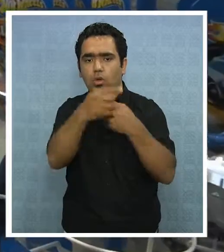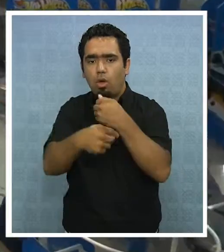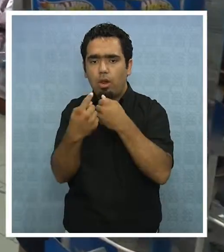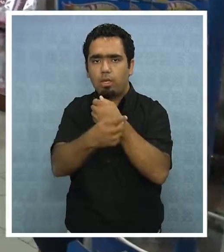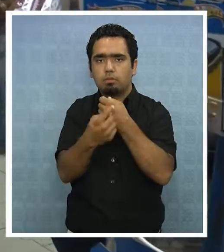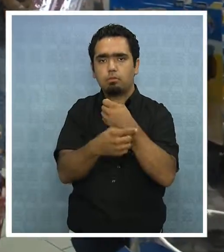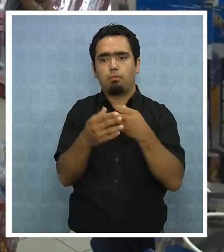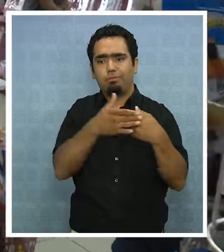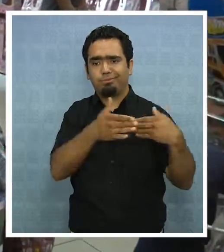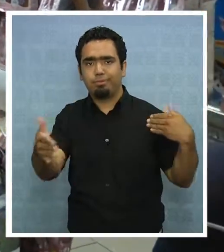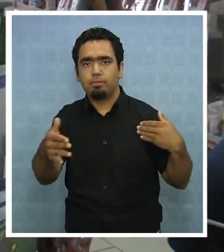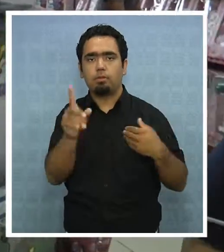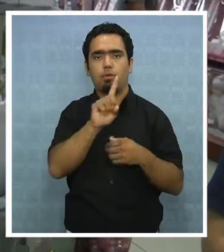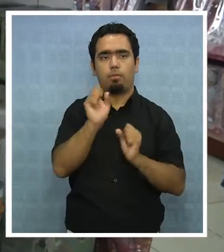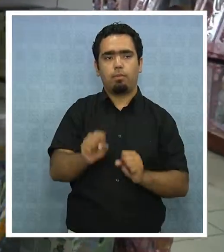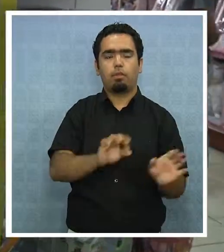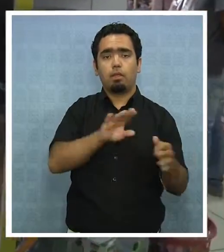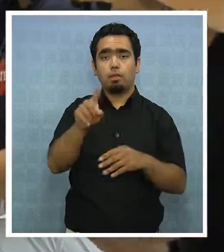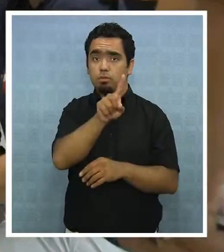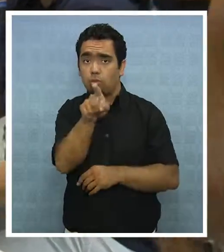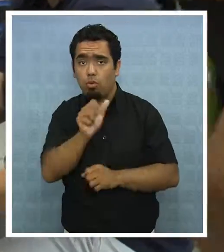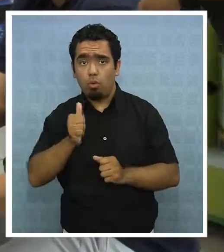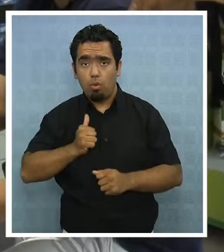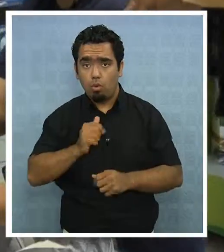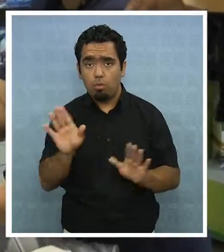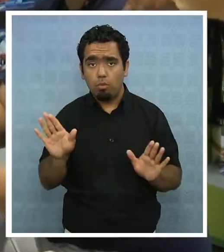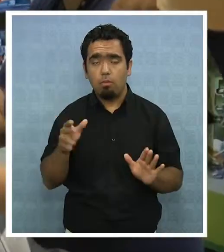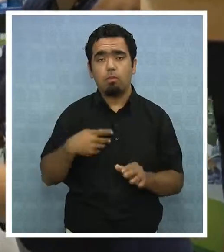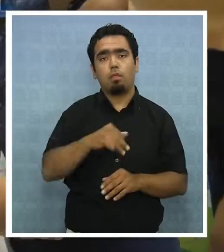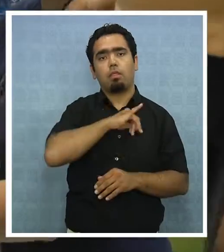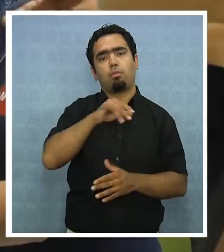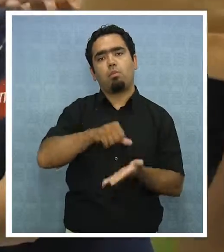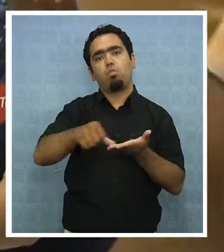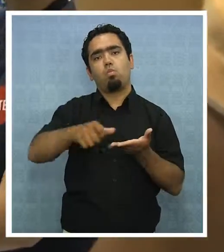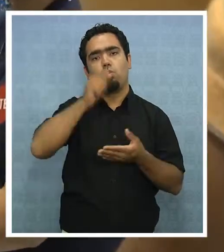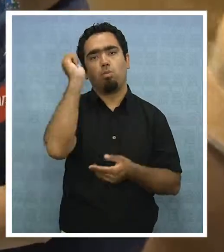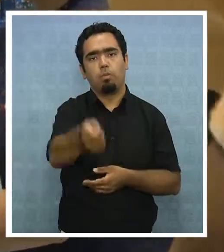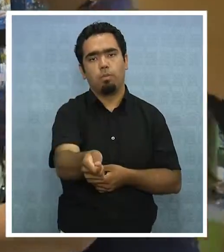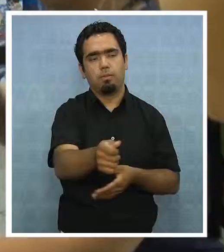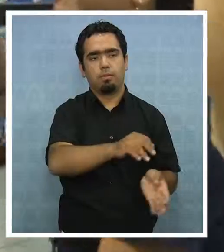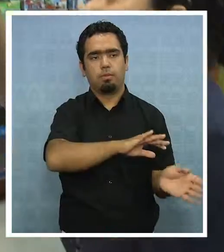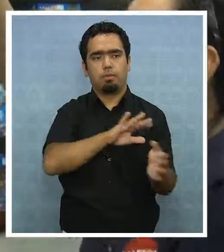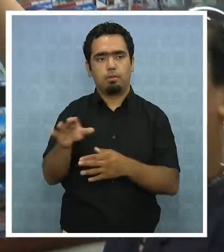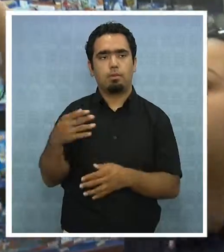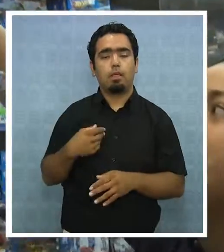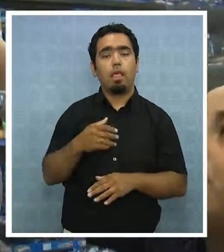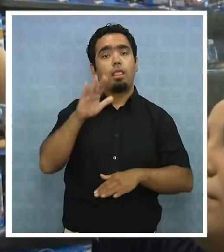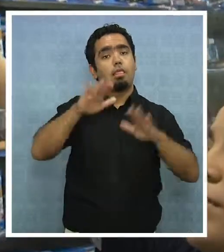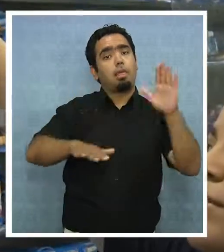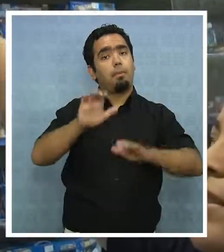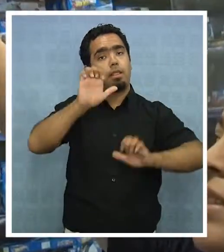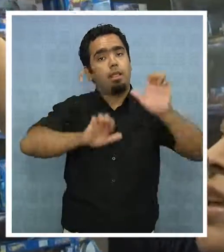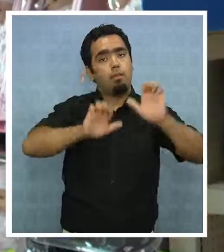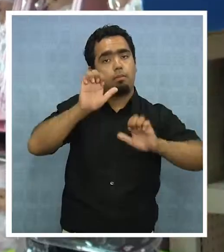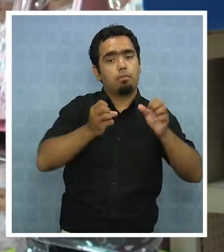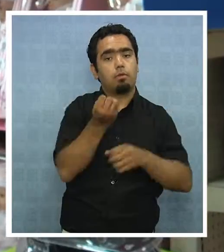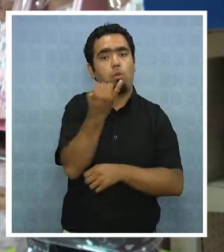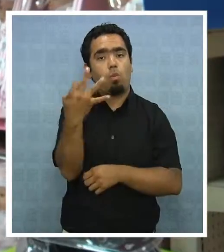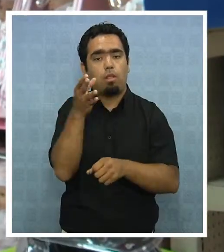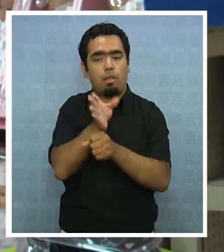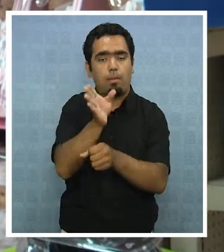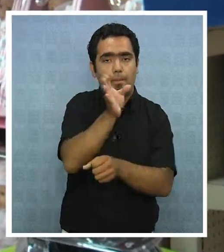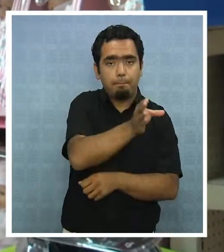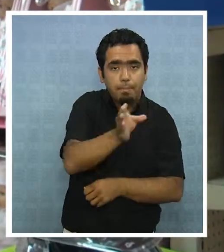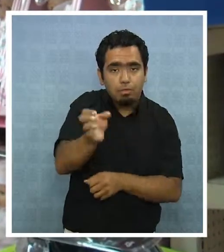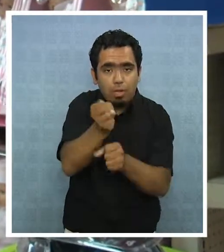cumplan con las normas establecidas, se cursarán importantes multas. Dependiendo del tamaño de empresa en cuanto a cantidad de trabajadores. La